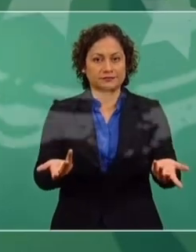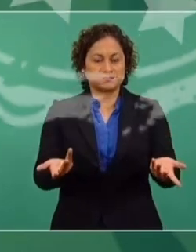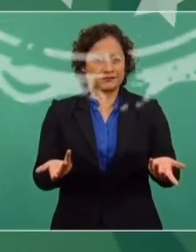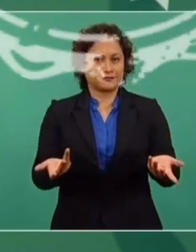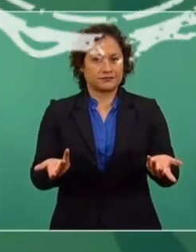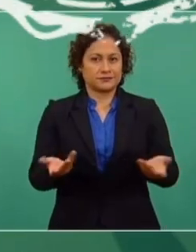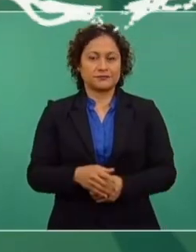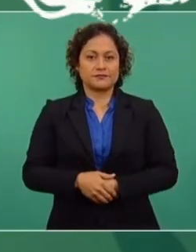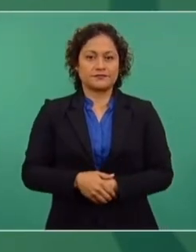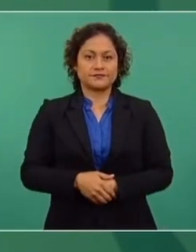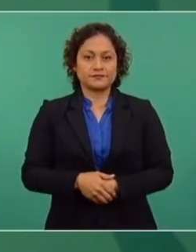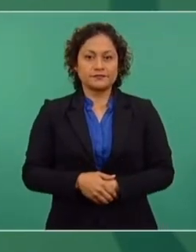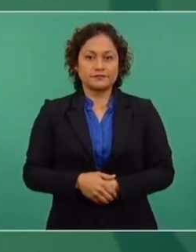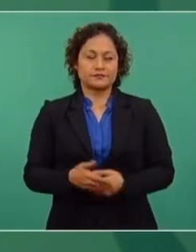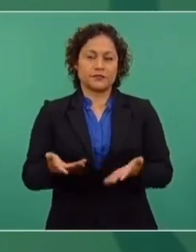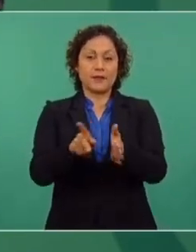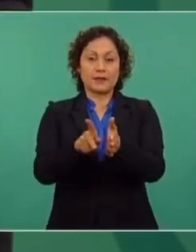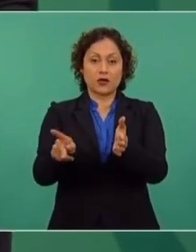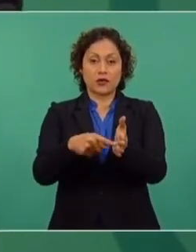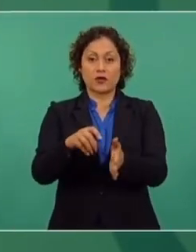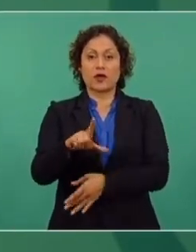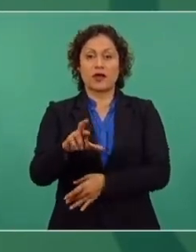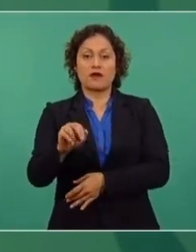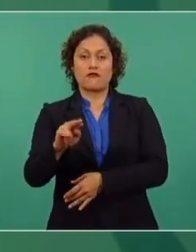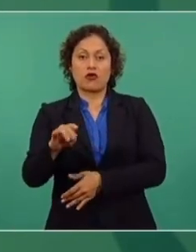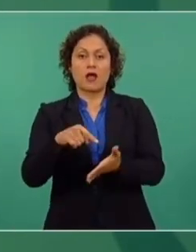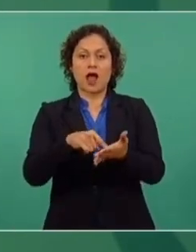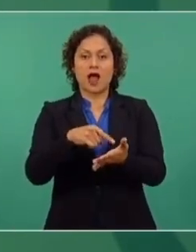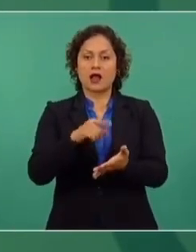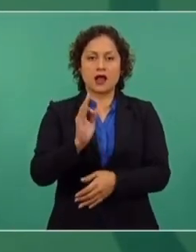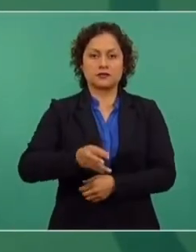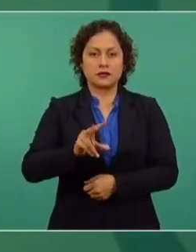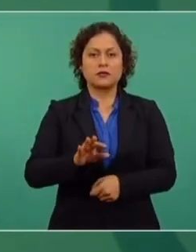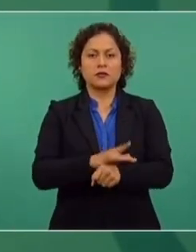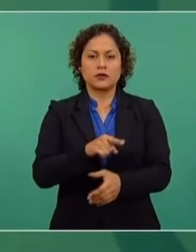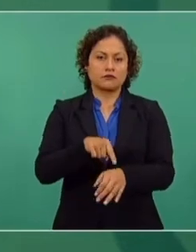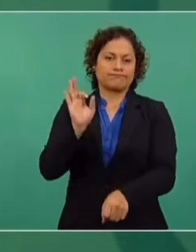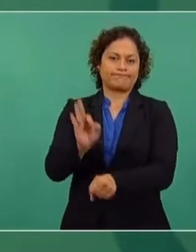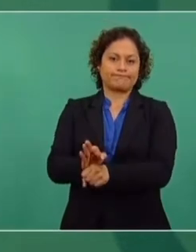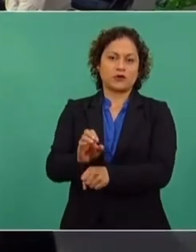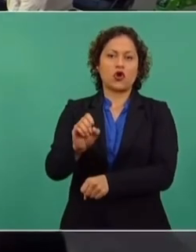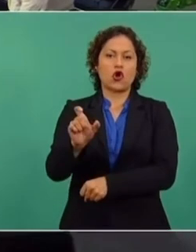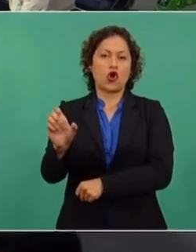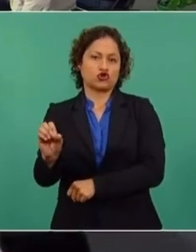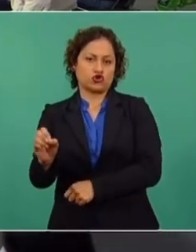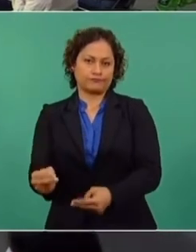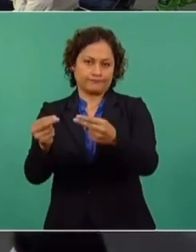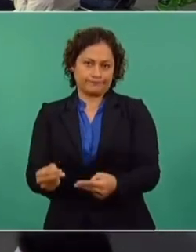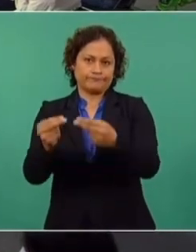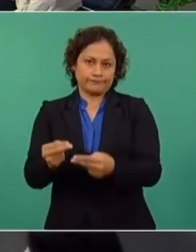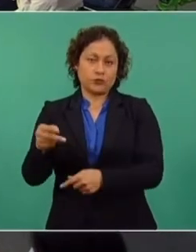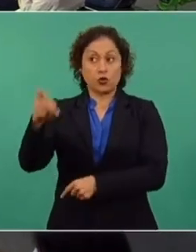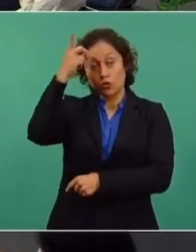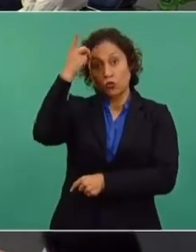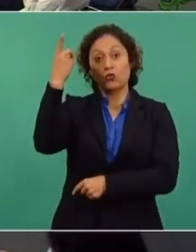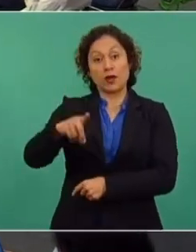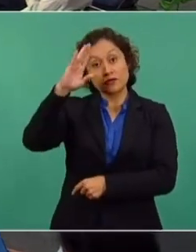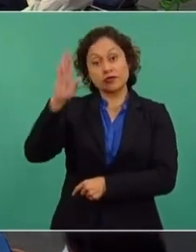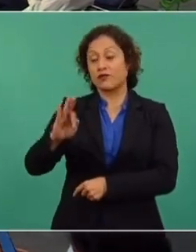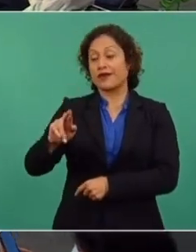¿Por qué el Reforma está en contra? Porque defiende a Oxxo, a los Oxxos, del señor Fernández.